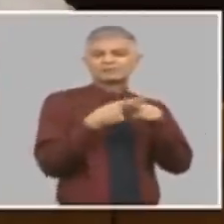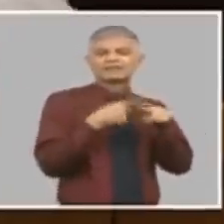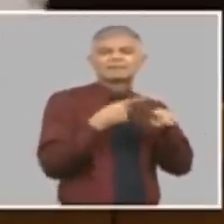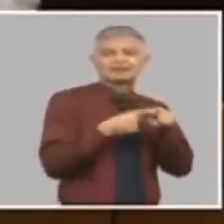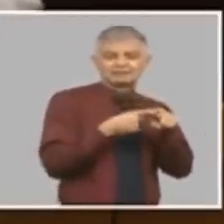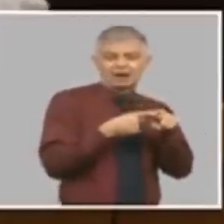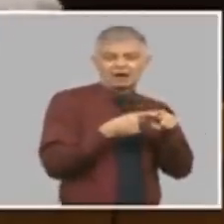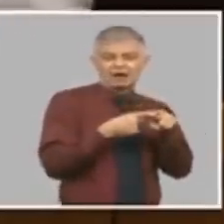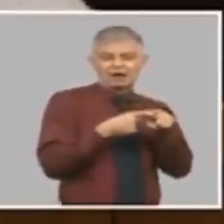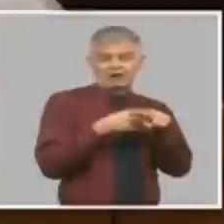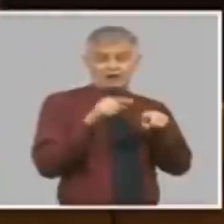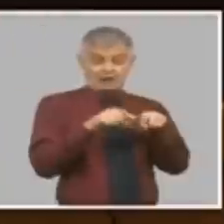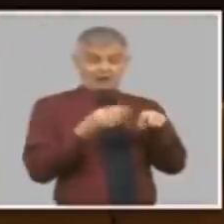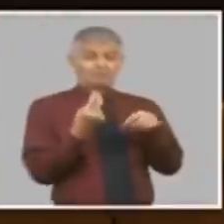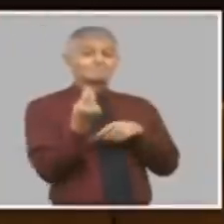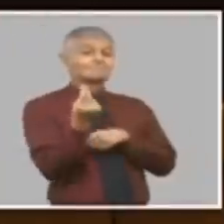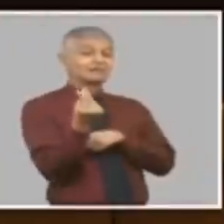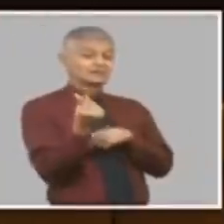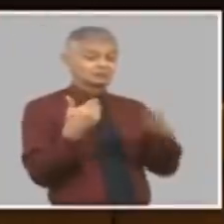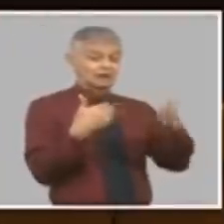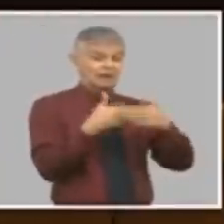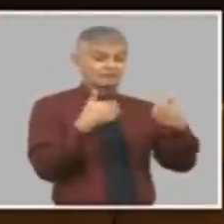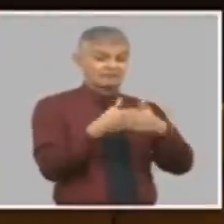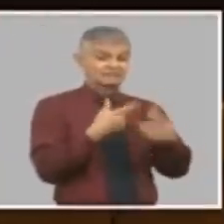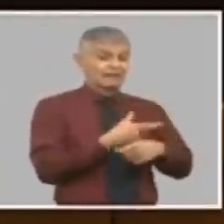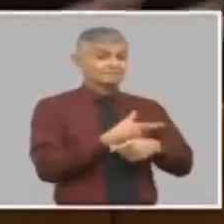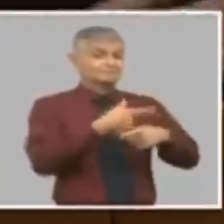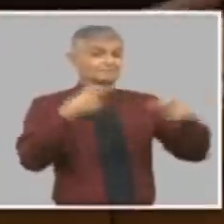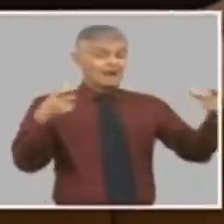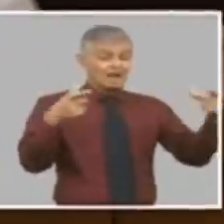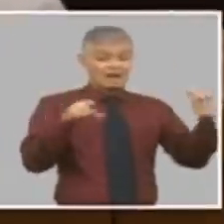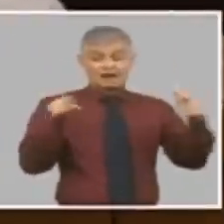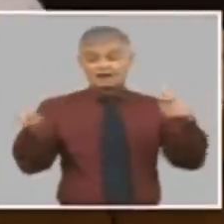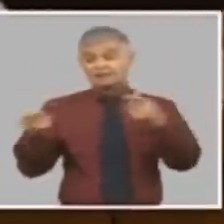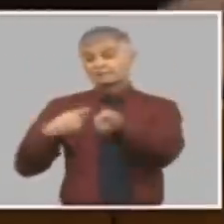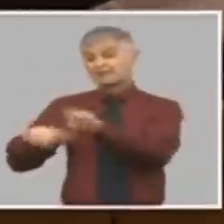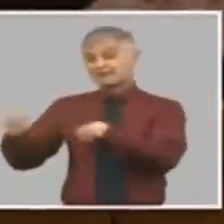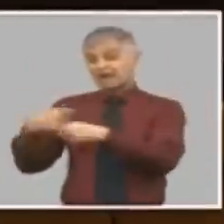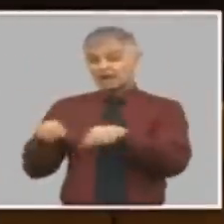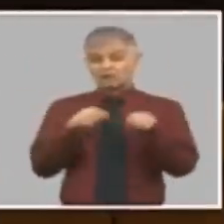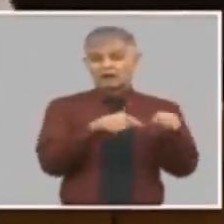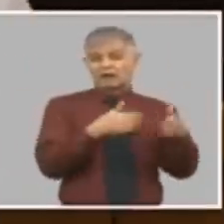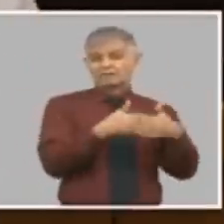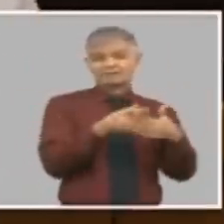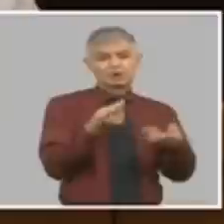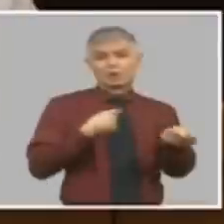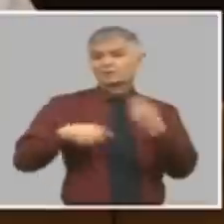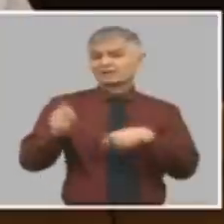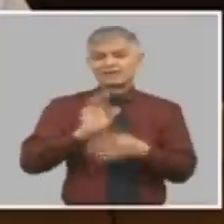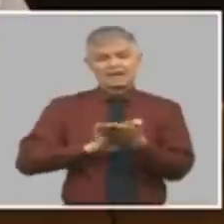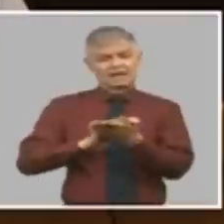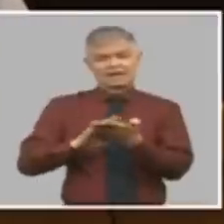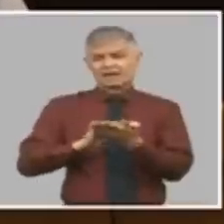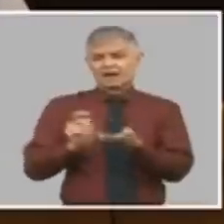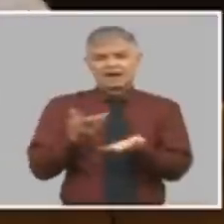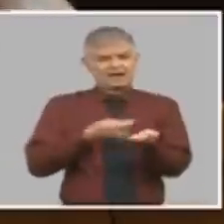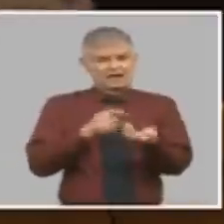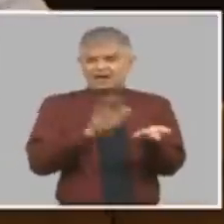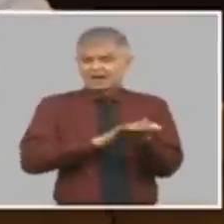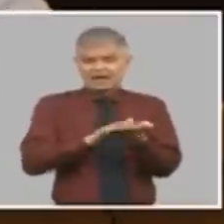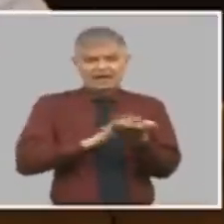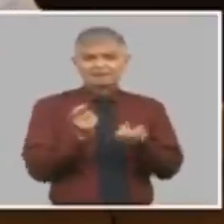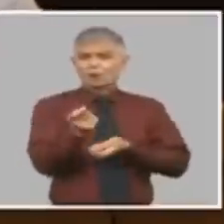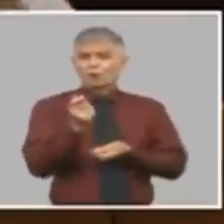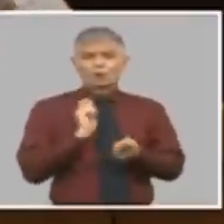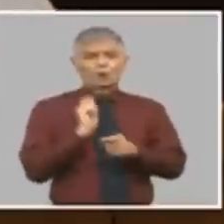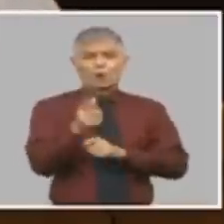y el precio de la empresa es más grande que el precio del mercado entonces esa empresa no vende nada porque nadie se lo va a comprar entonces